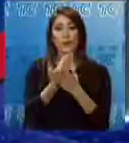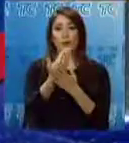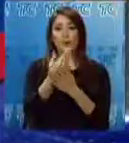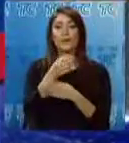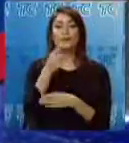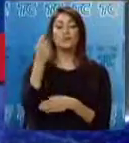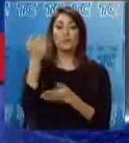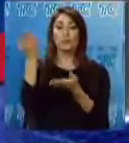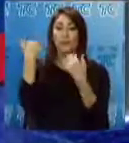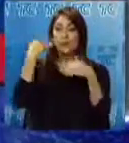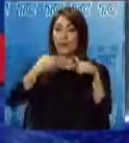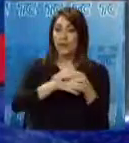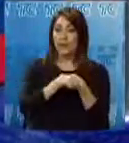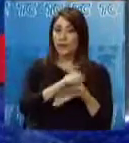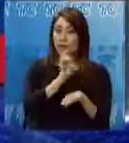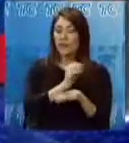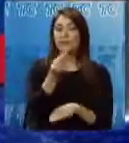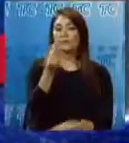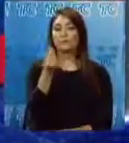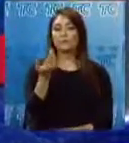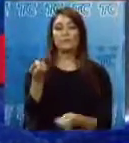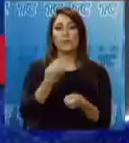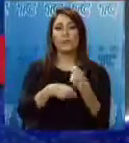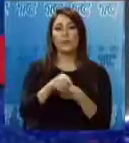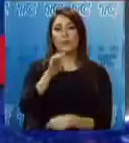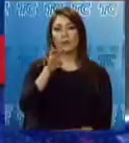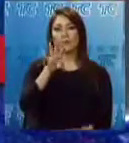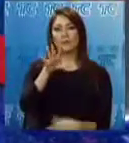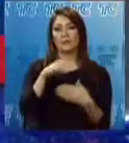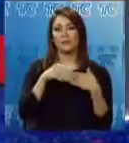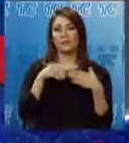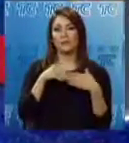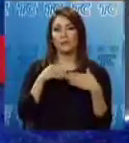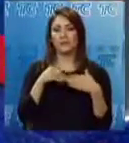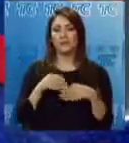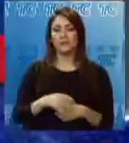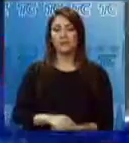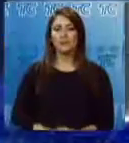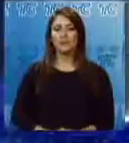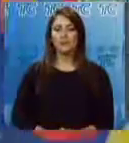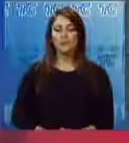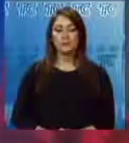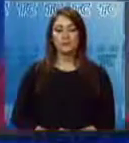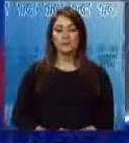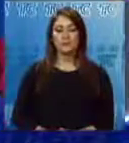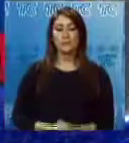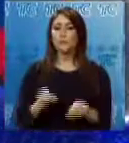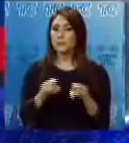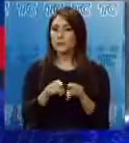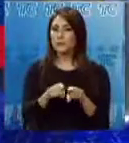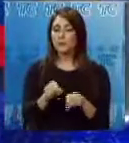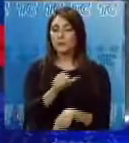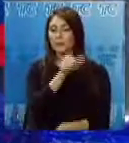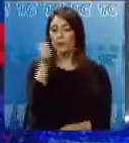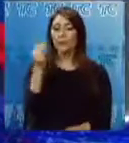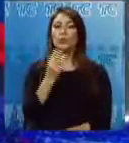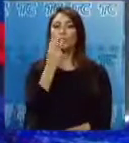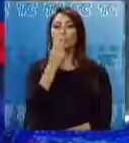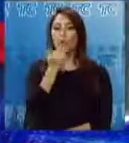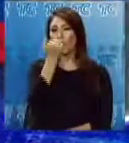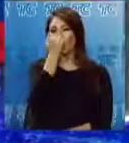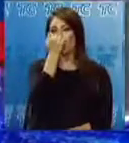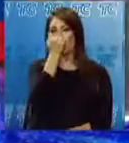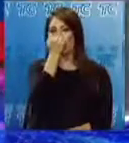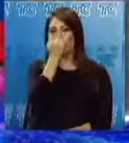bebidas que ingrese a Ecuador ya sería vendida en un precio aproximado de 45 dólares. Algo similar sucede con otro whisky denominado